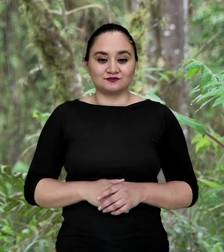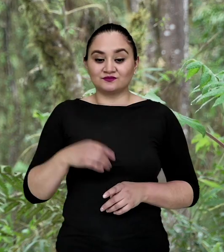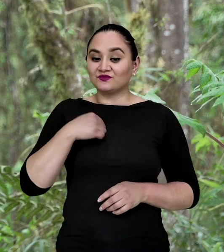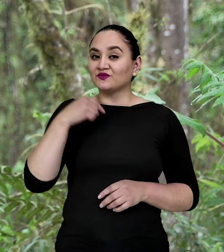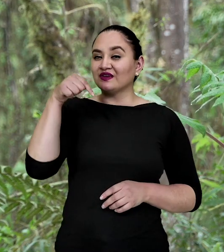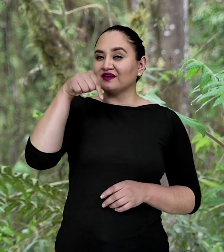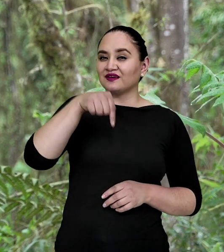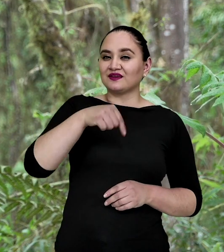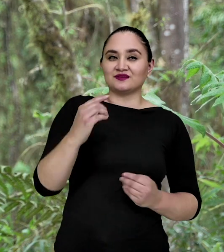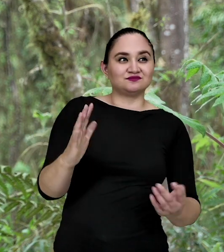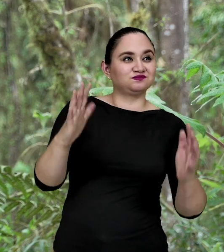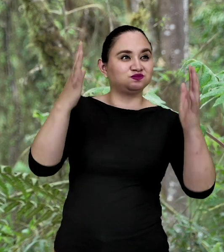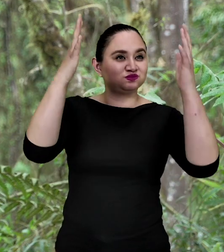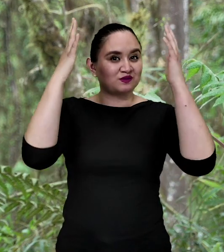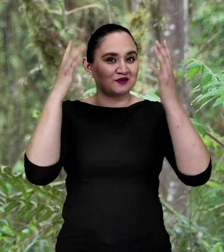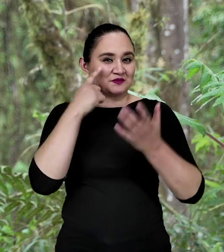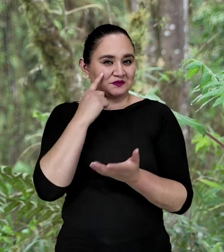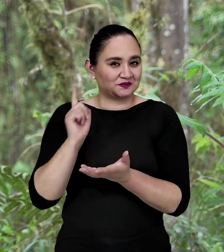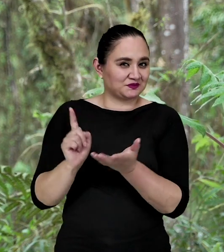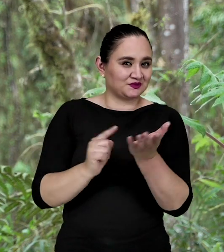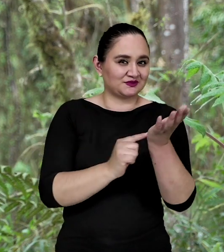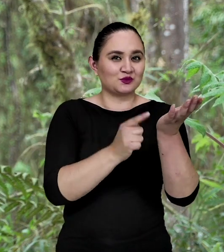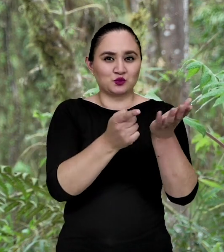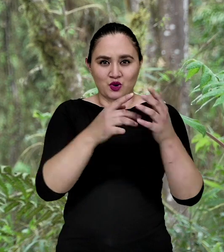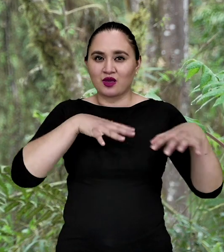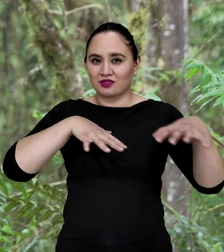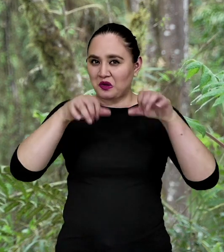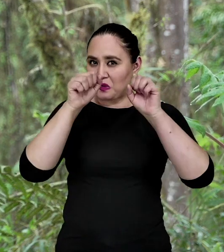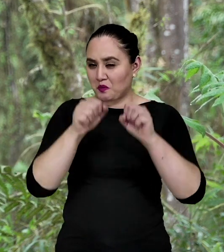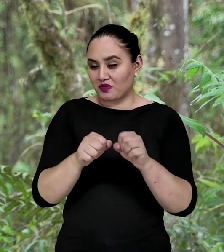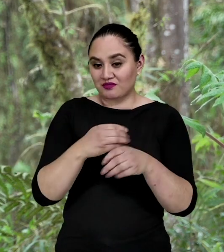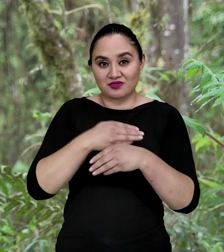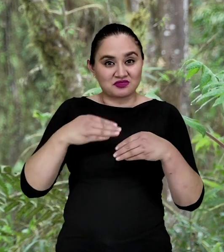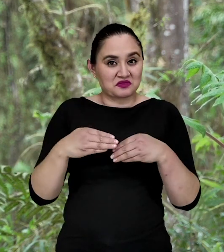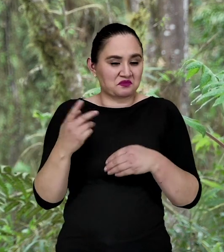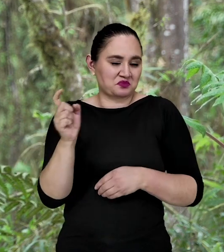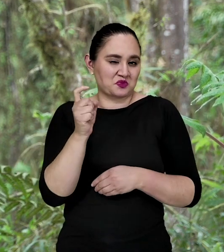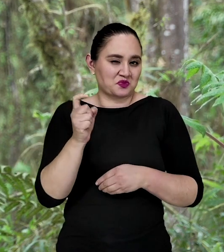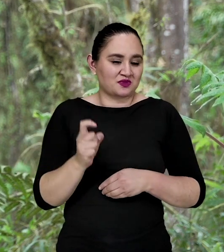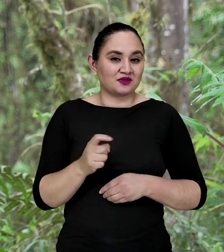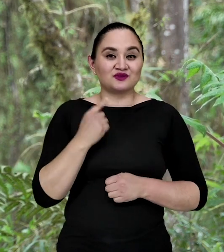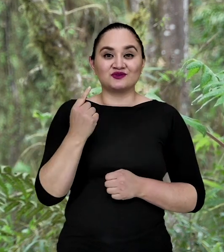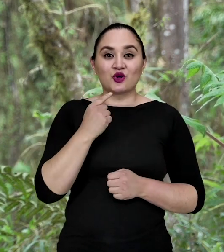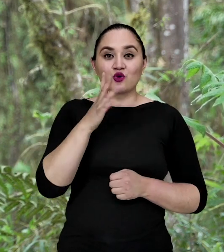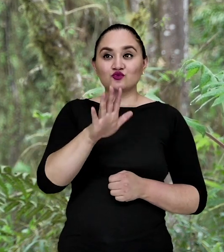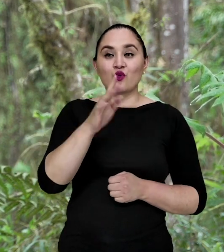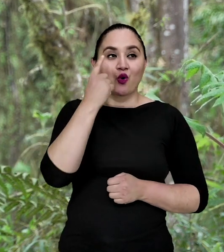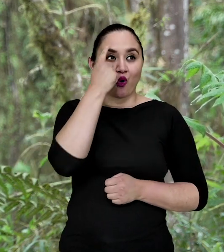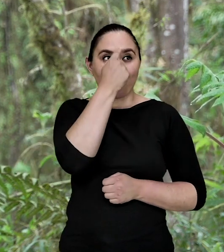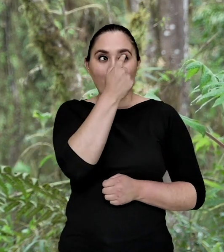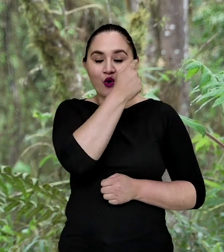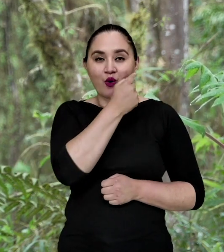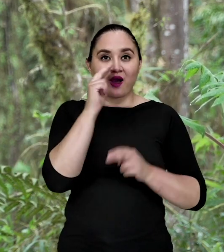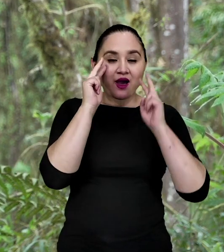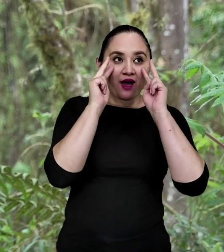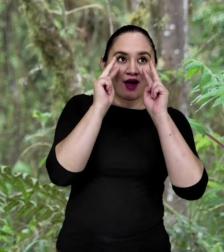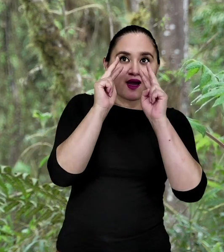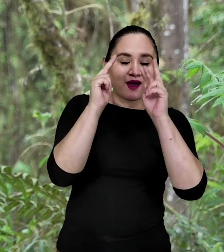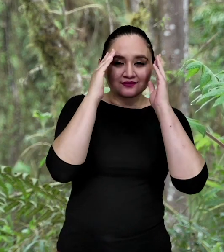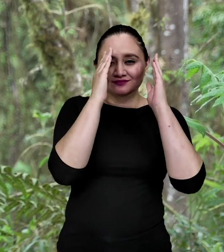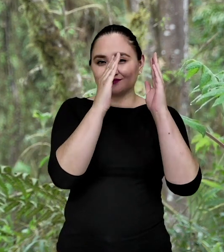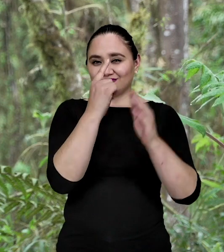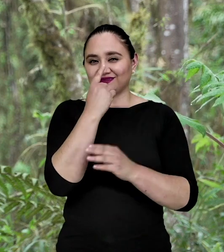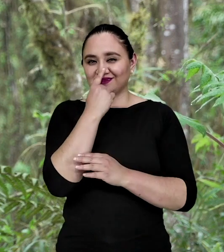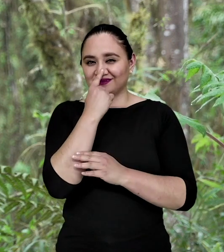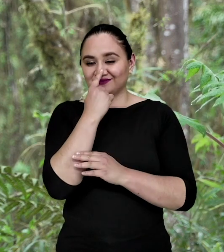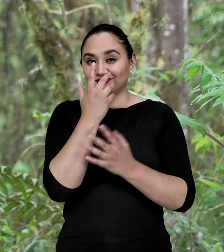He venido a este bosque para mostrarles una actividad que ustedes pueden hacerla sin ningún material. Solamente necesitan sus ojos y mucha atención e interés.